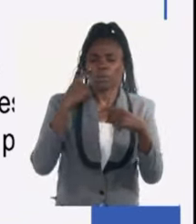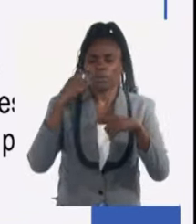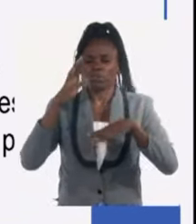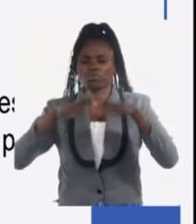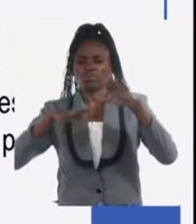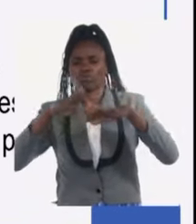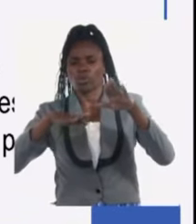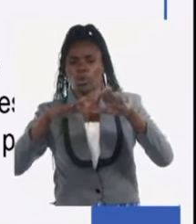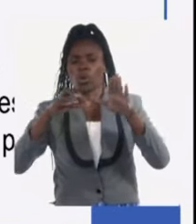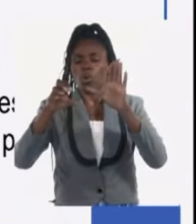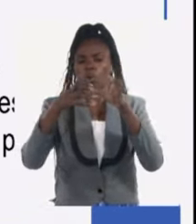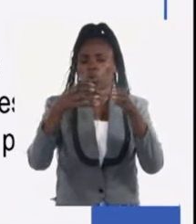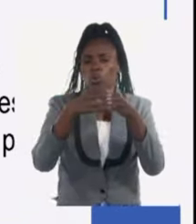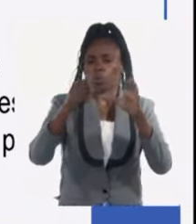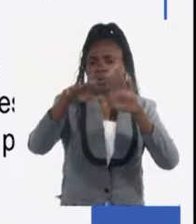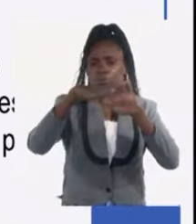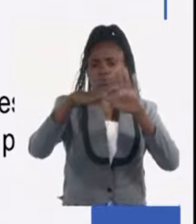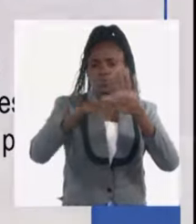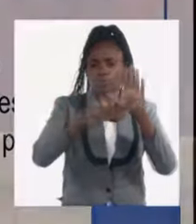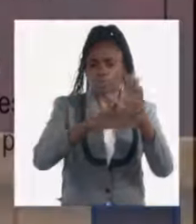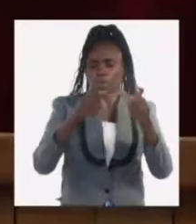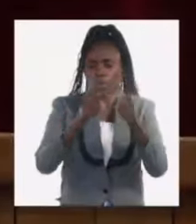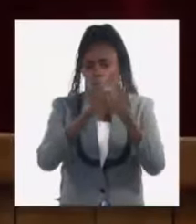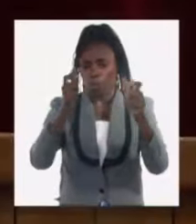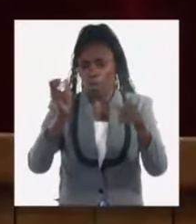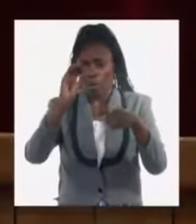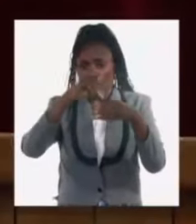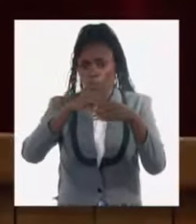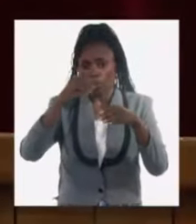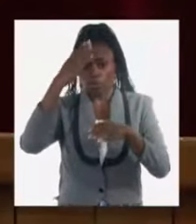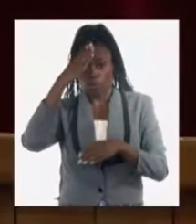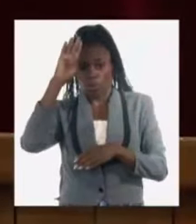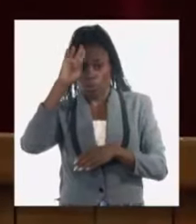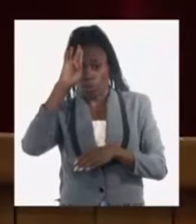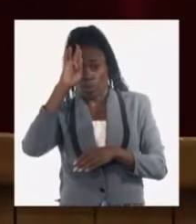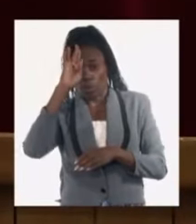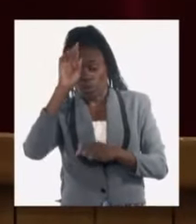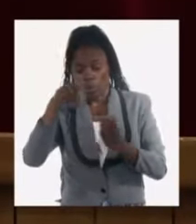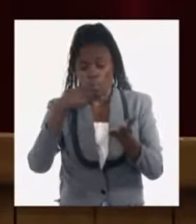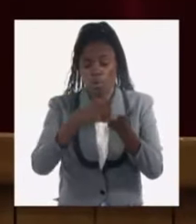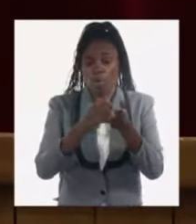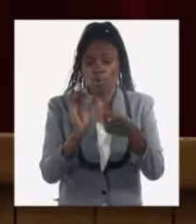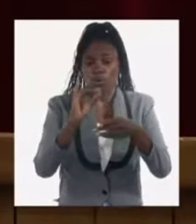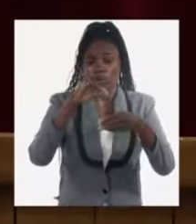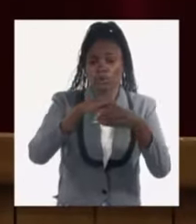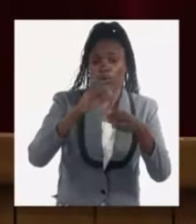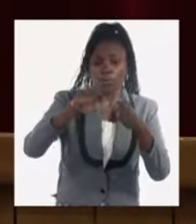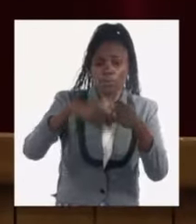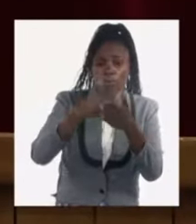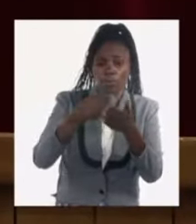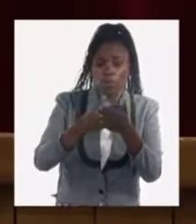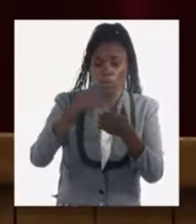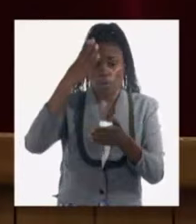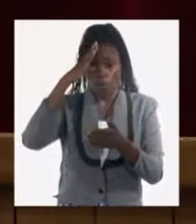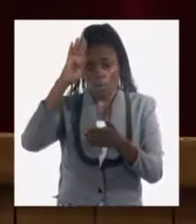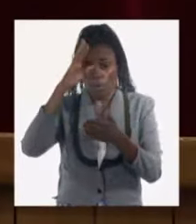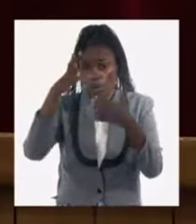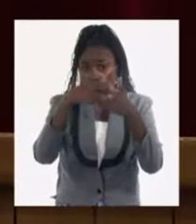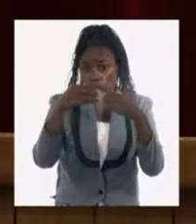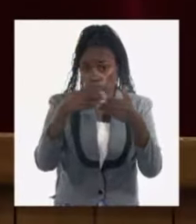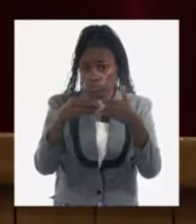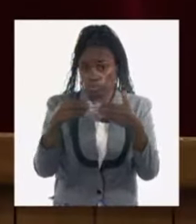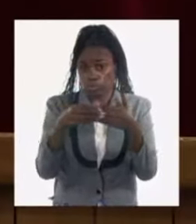un conjunto de medidas que hemos estado implementando en el país sobre todo para cobros internos entre empresas en el país en divisas